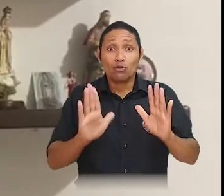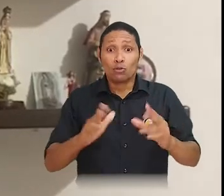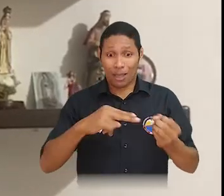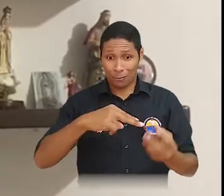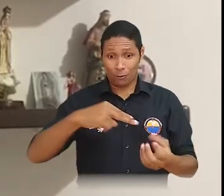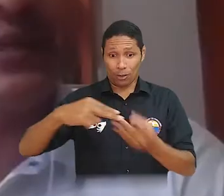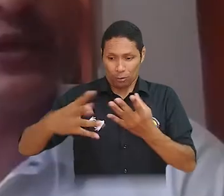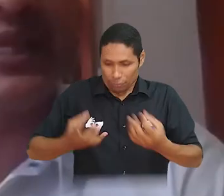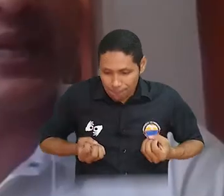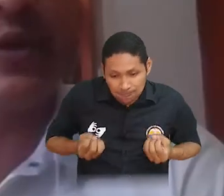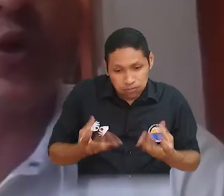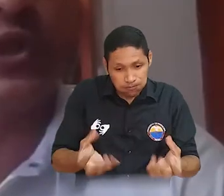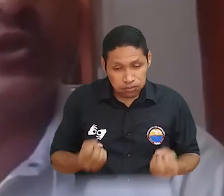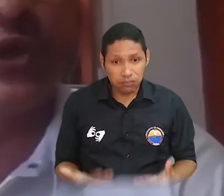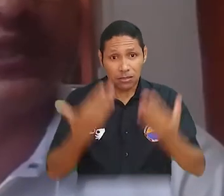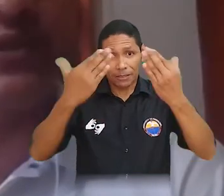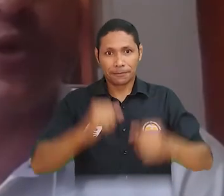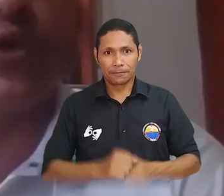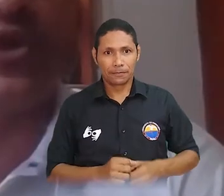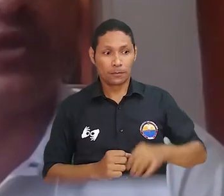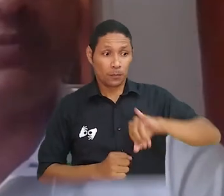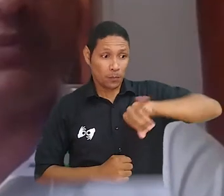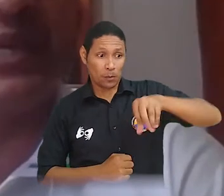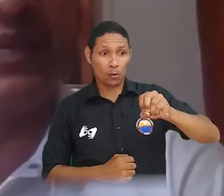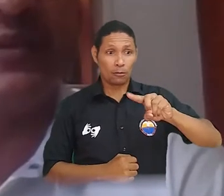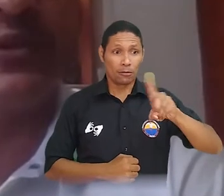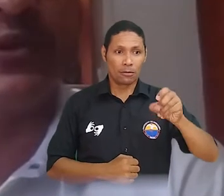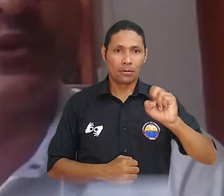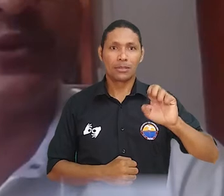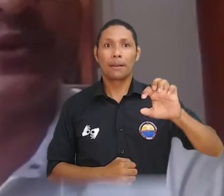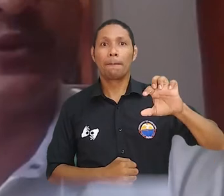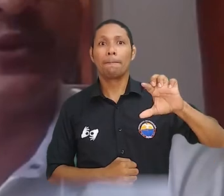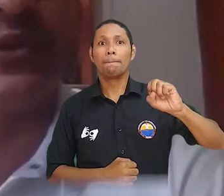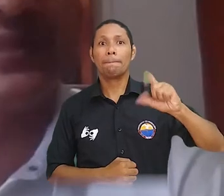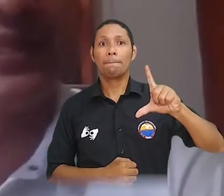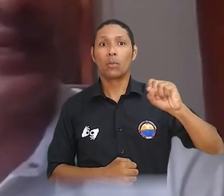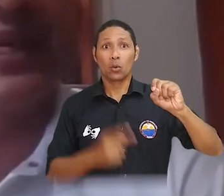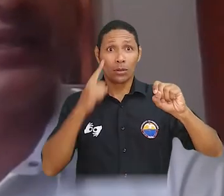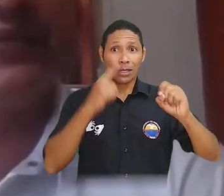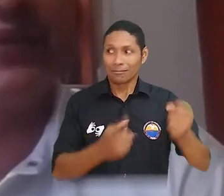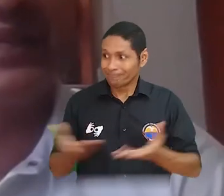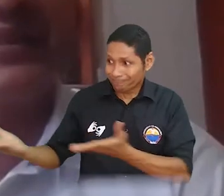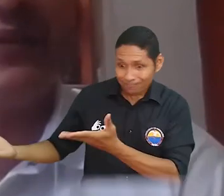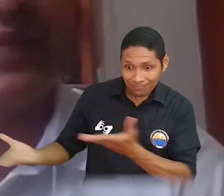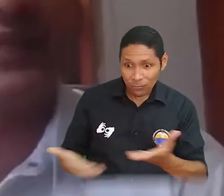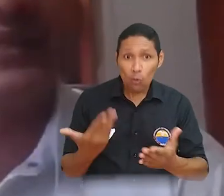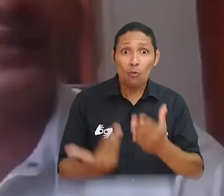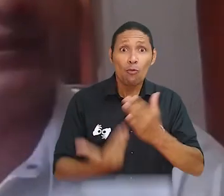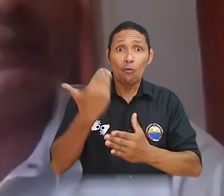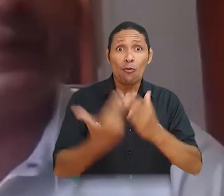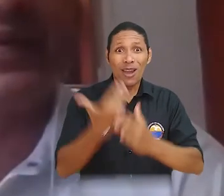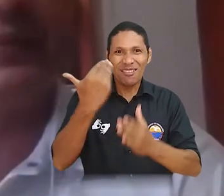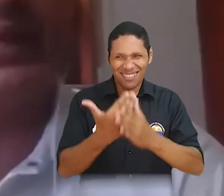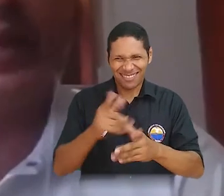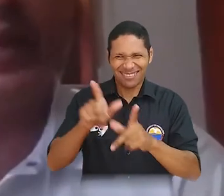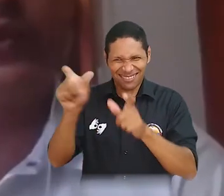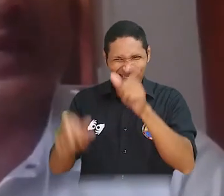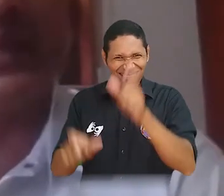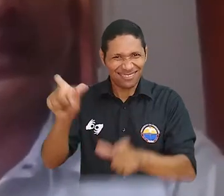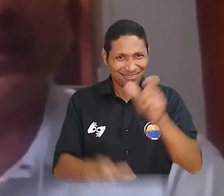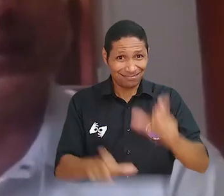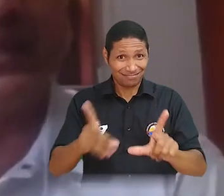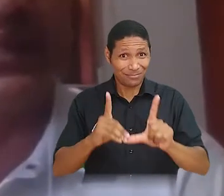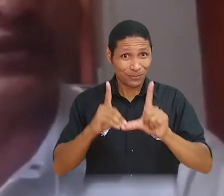de la educación. El doctor José Vázquez Polo, vicerector académico, dio la bienvenida a los nuevos doctorandos quienes conocieron